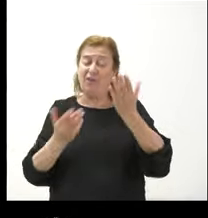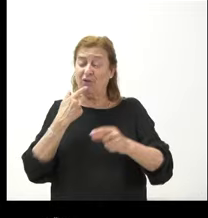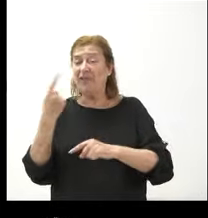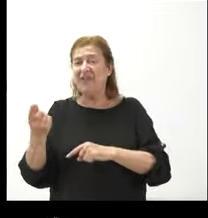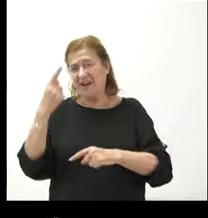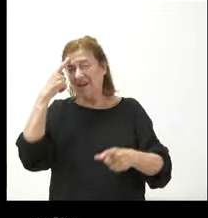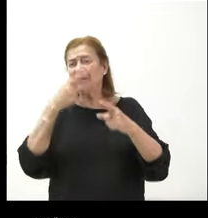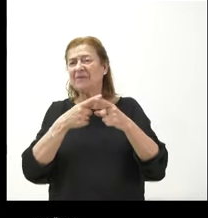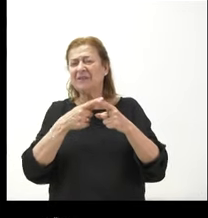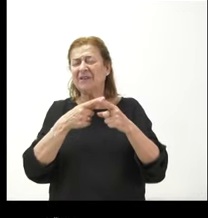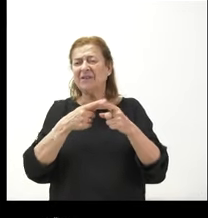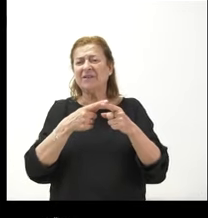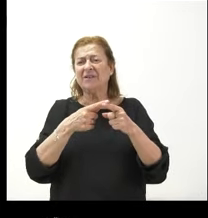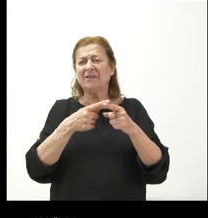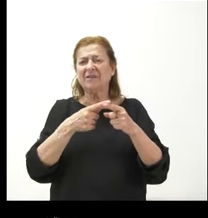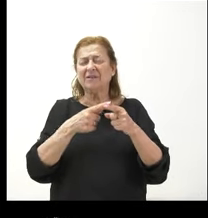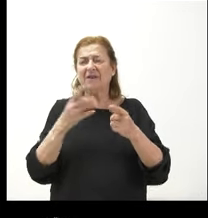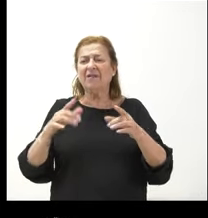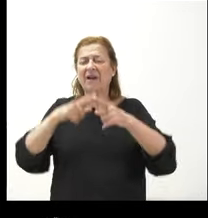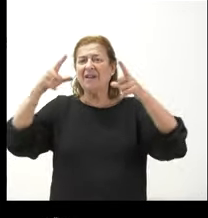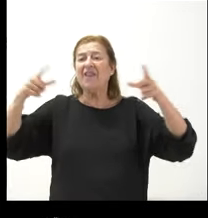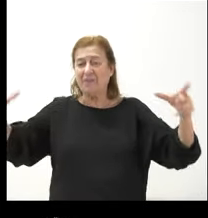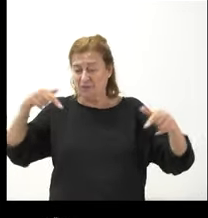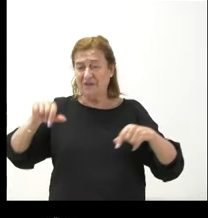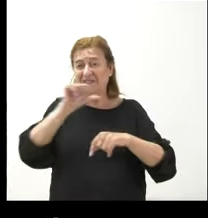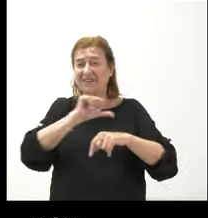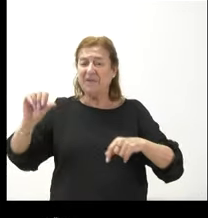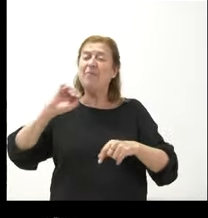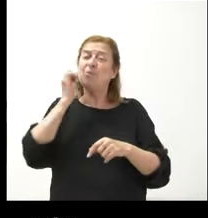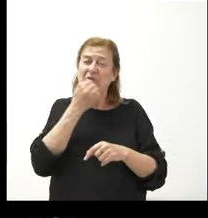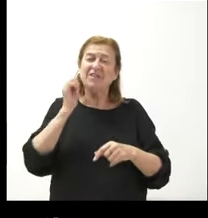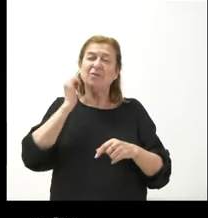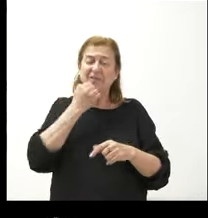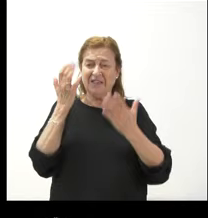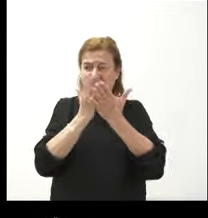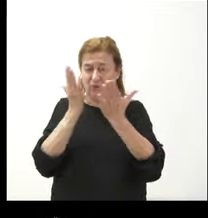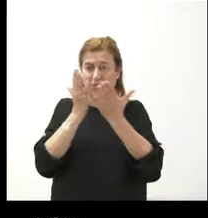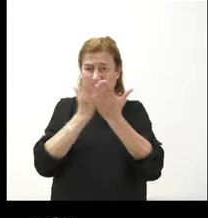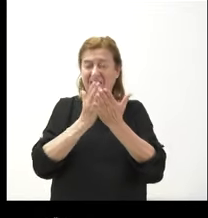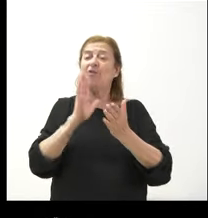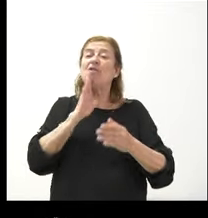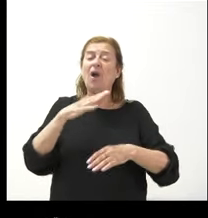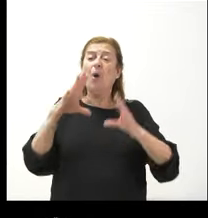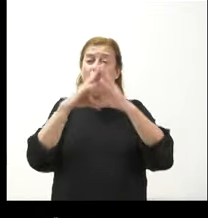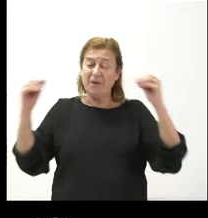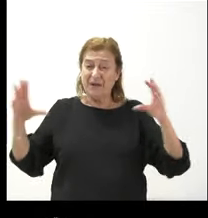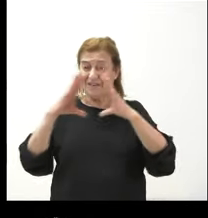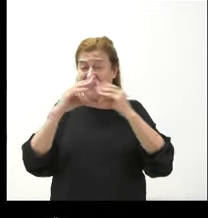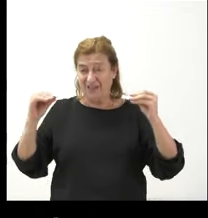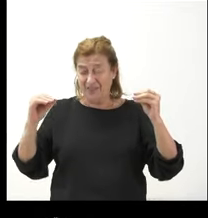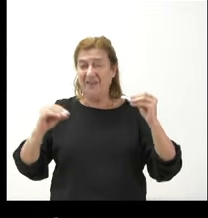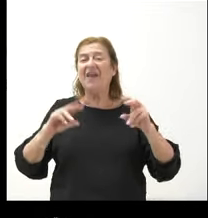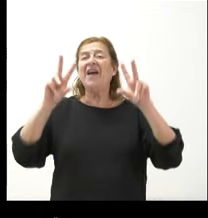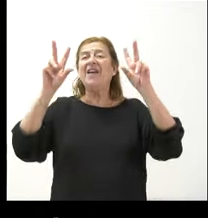respecto al crecimiento a lo largo de esta semana de las protestas estudiantiles sobre todo en las universidades en respuesta